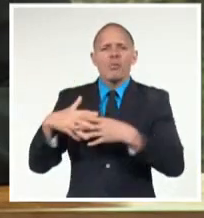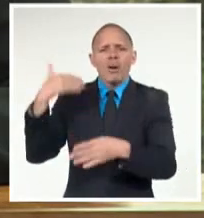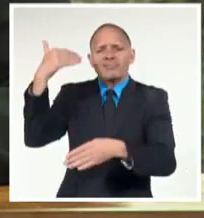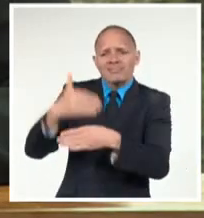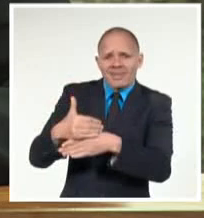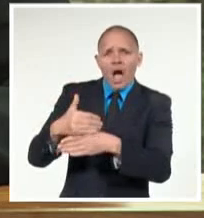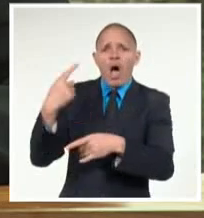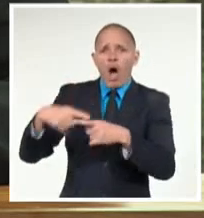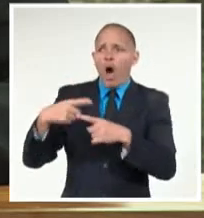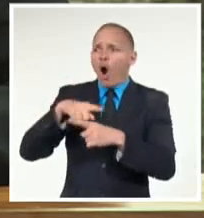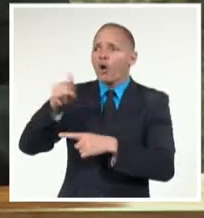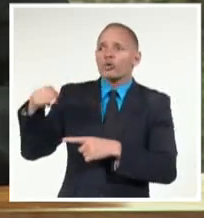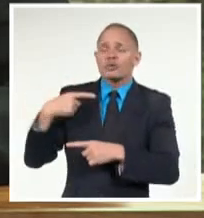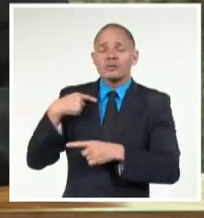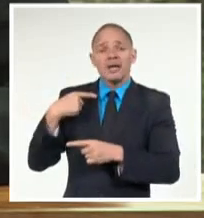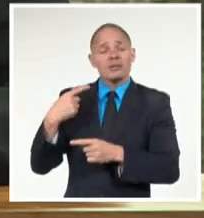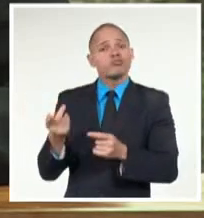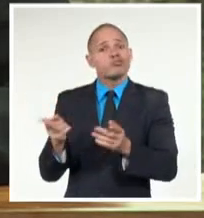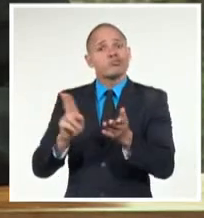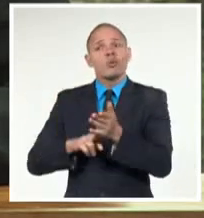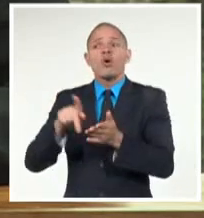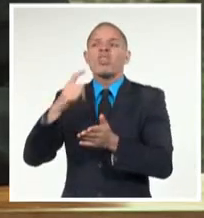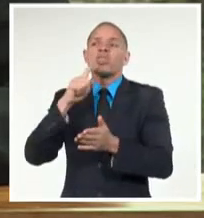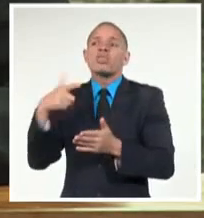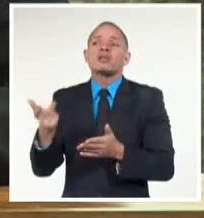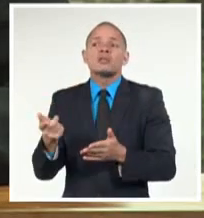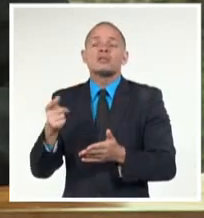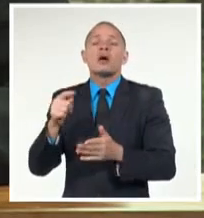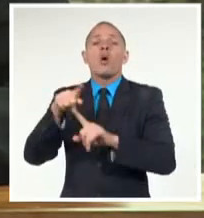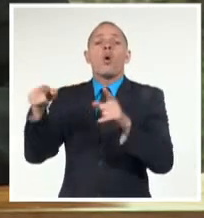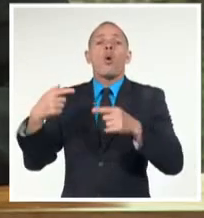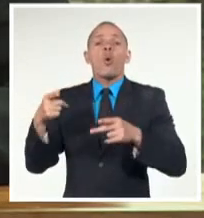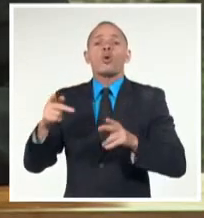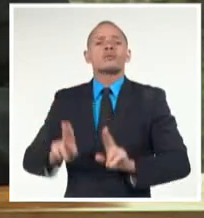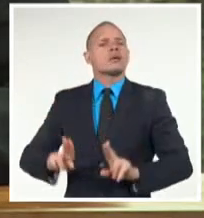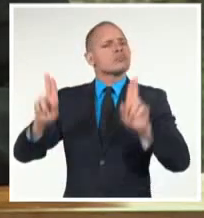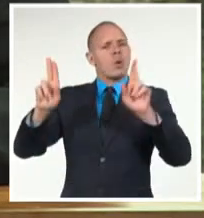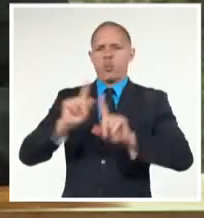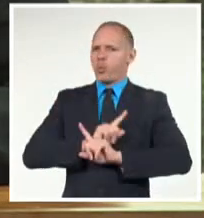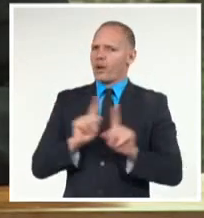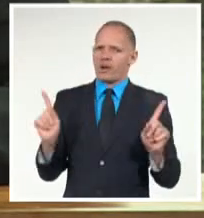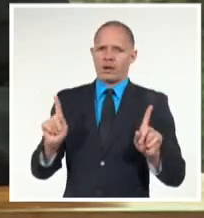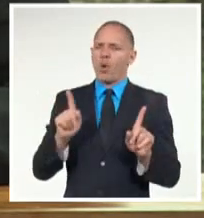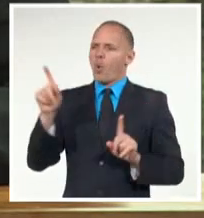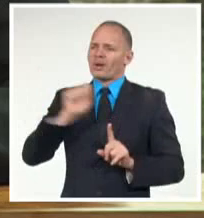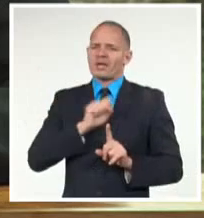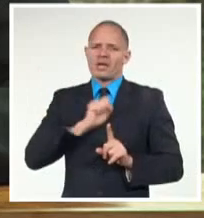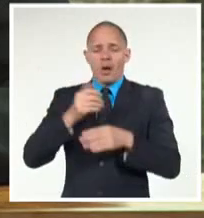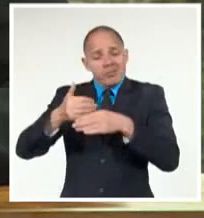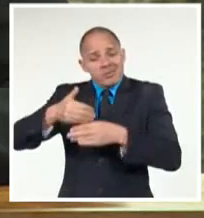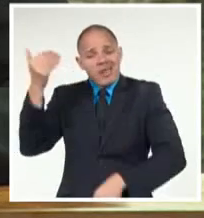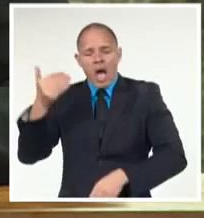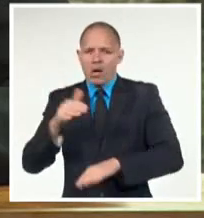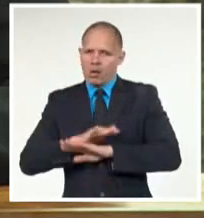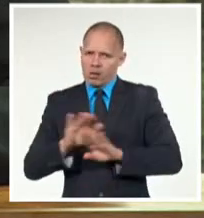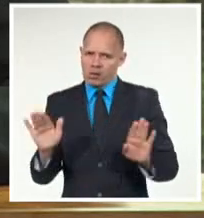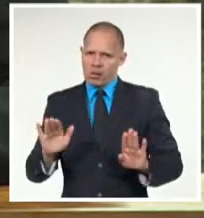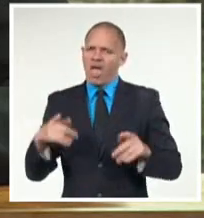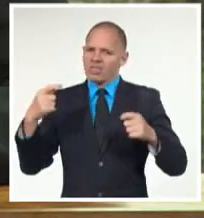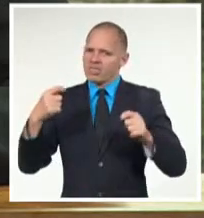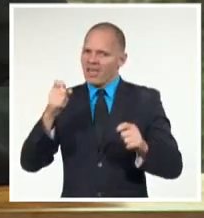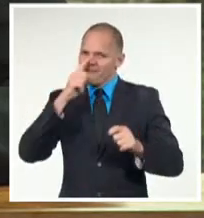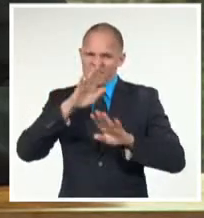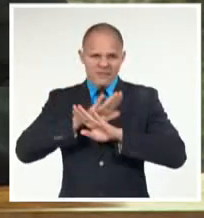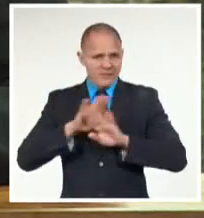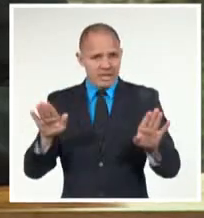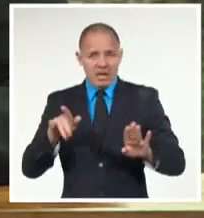de las Naciones Unidas para que se ponga fin a esa criminal política que es el bloqueo económico, comercial y financiero impuesto